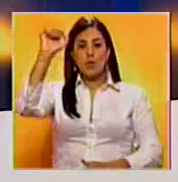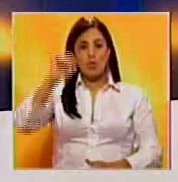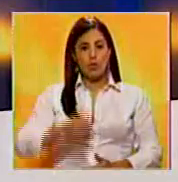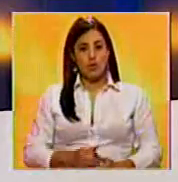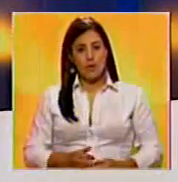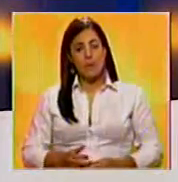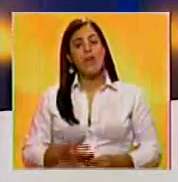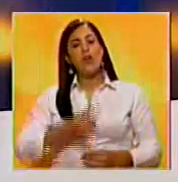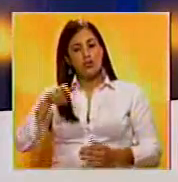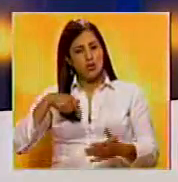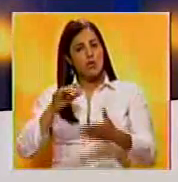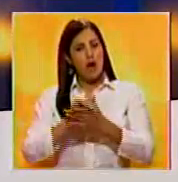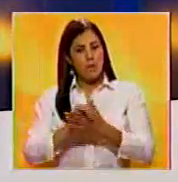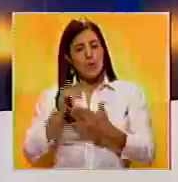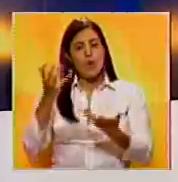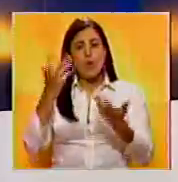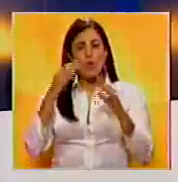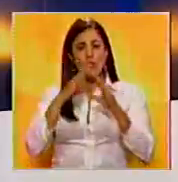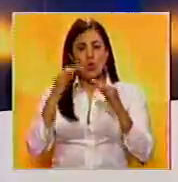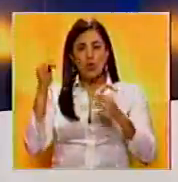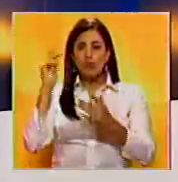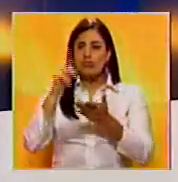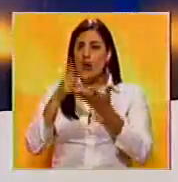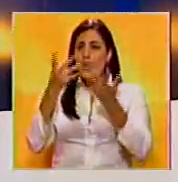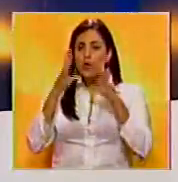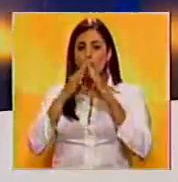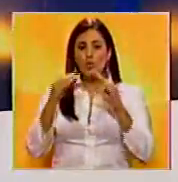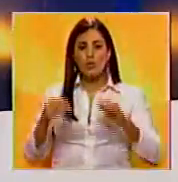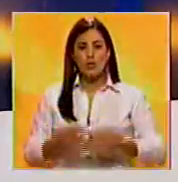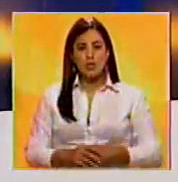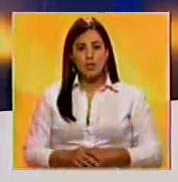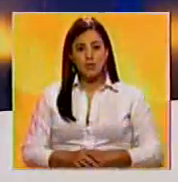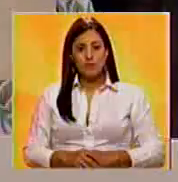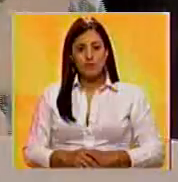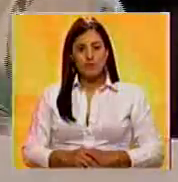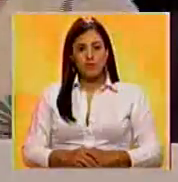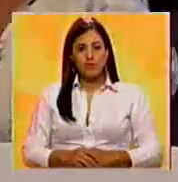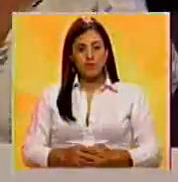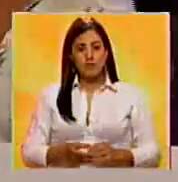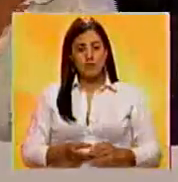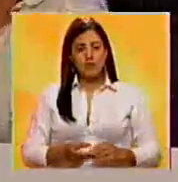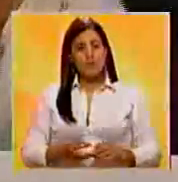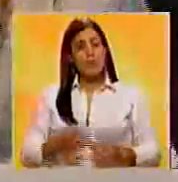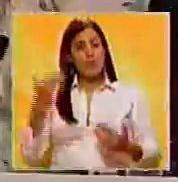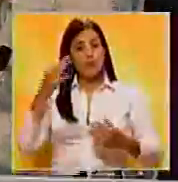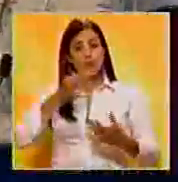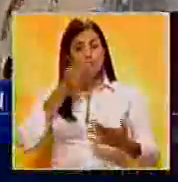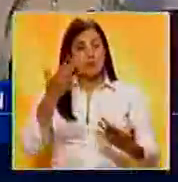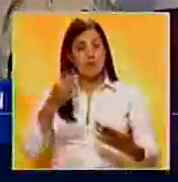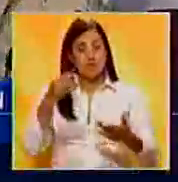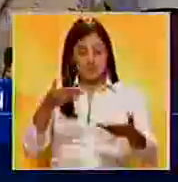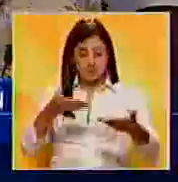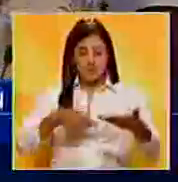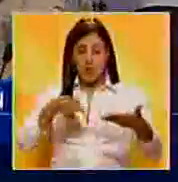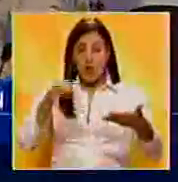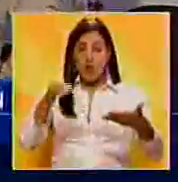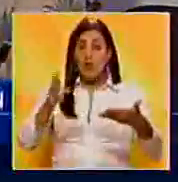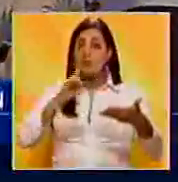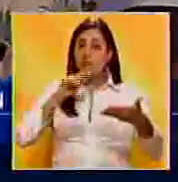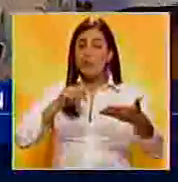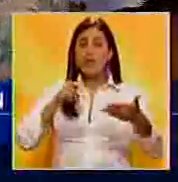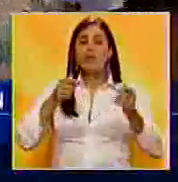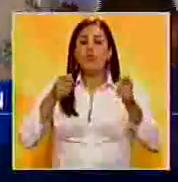Nicolás Maduro. Nuestro compañero Oliver Rodríguez estuvo allí y nos trae todos los detalles. Lucena informó que estos resultados